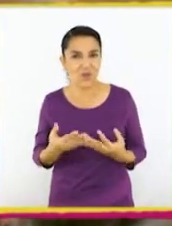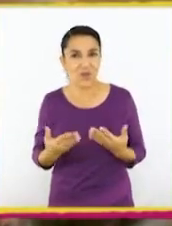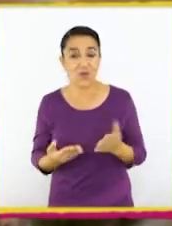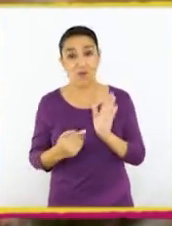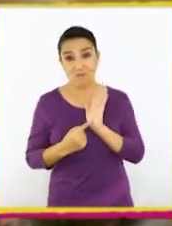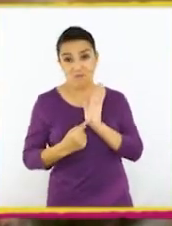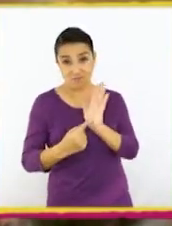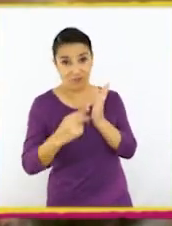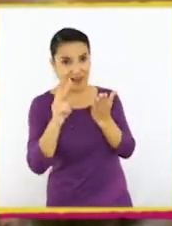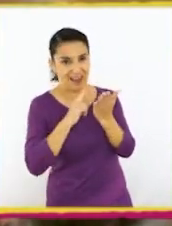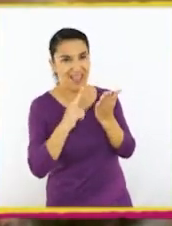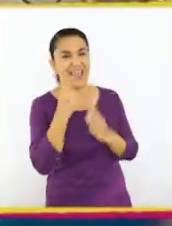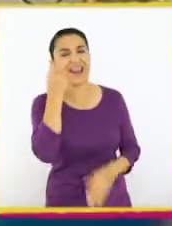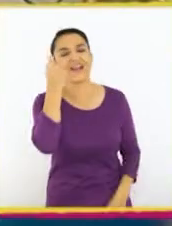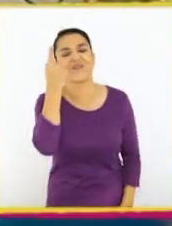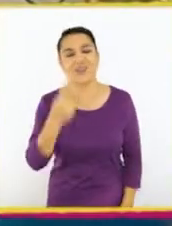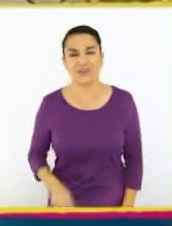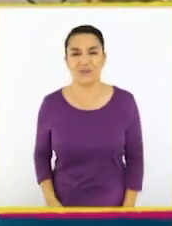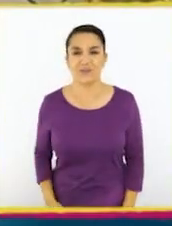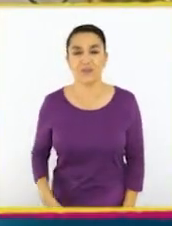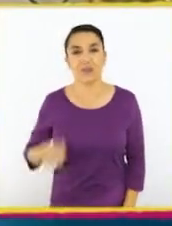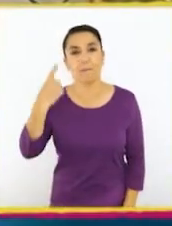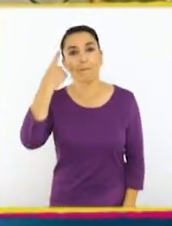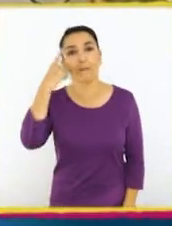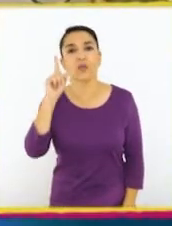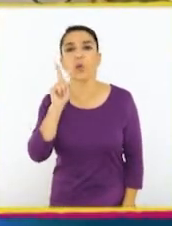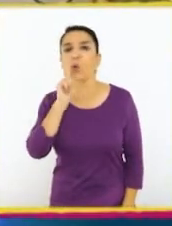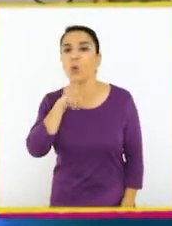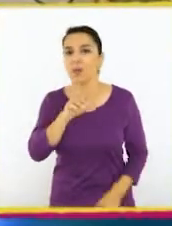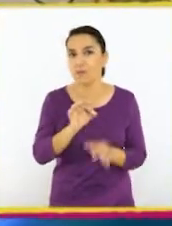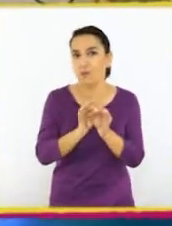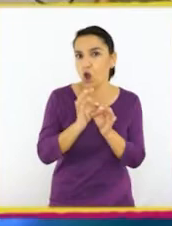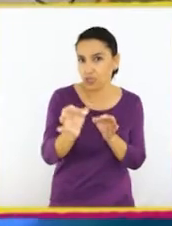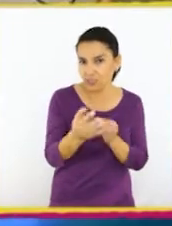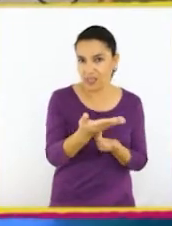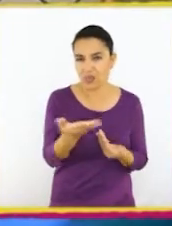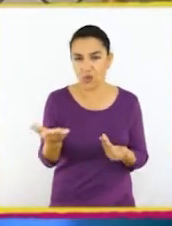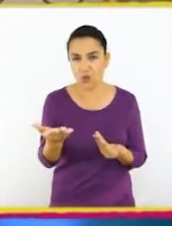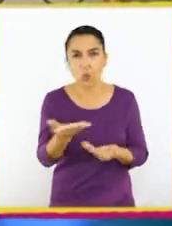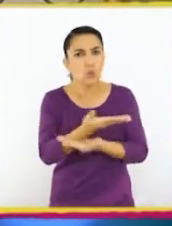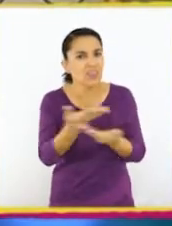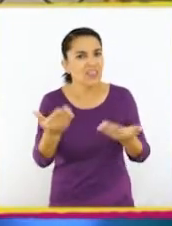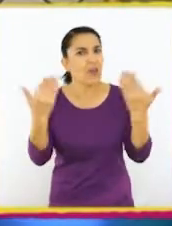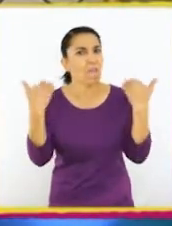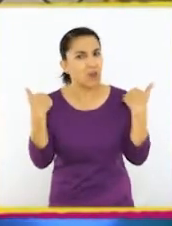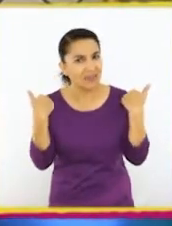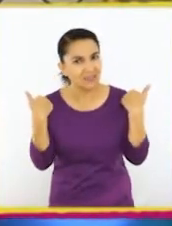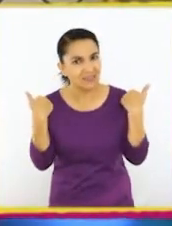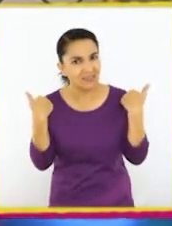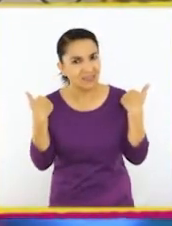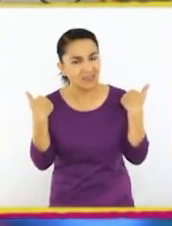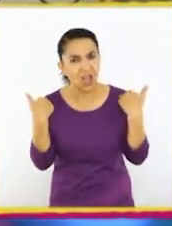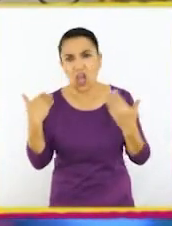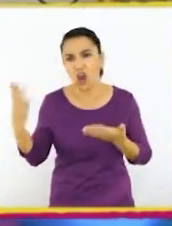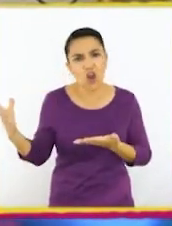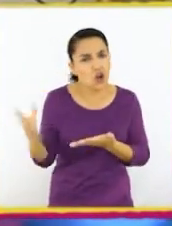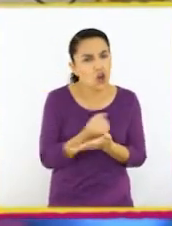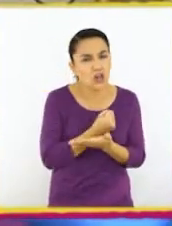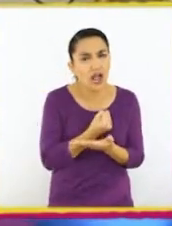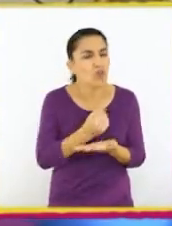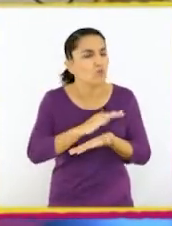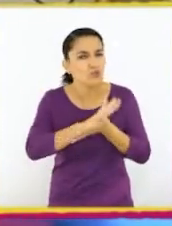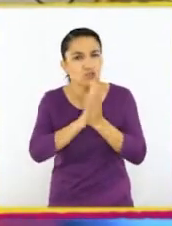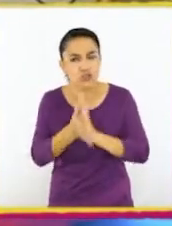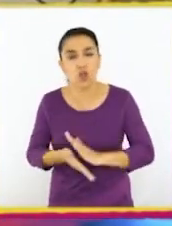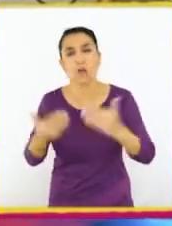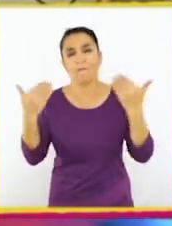comprensible el mensaje. Pero les daré un último consejo. ¡Práctica! Todo se logra con